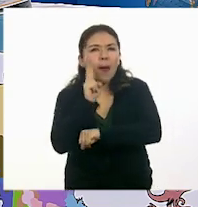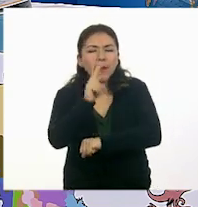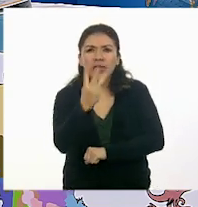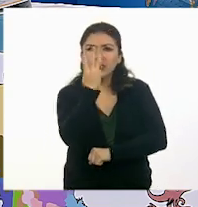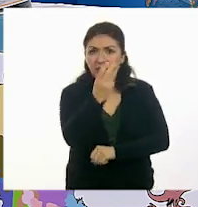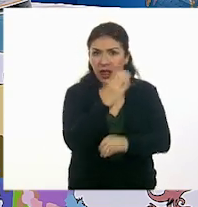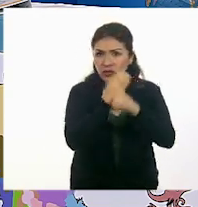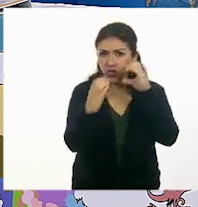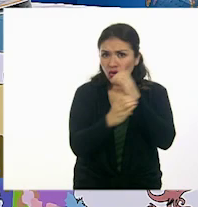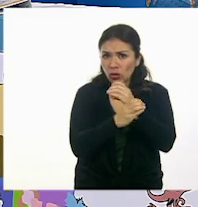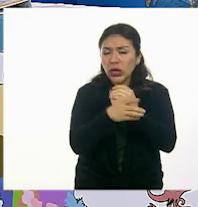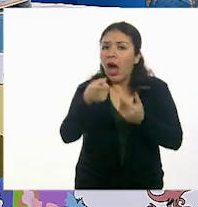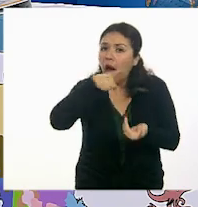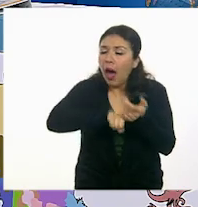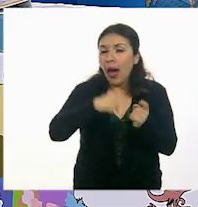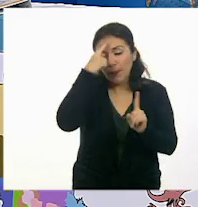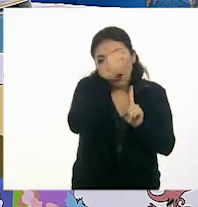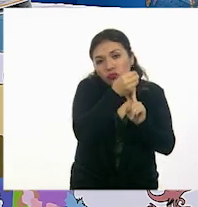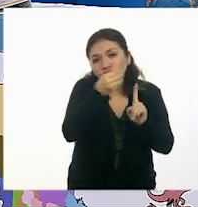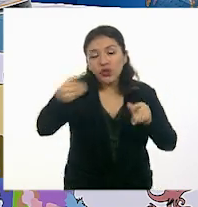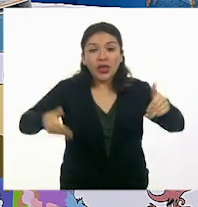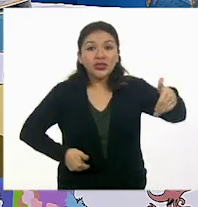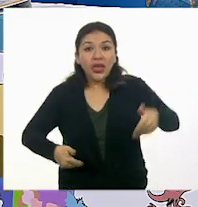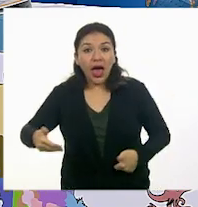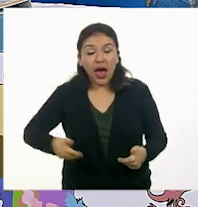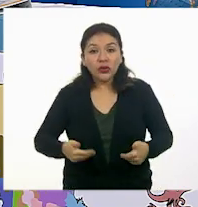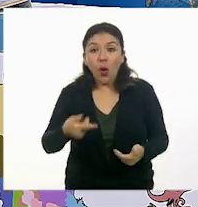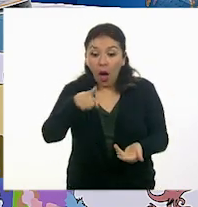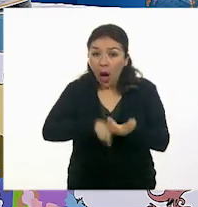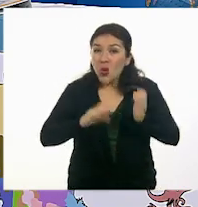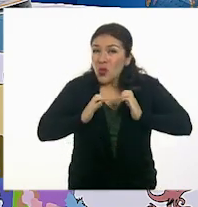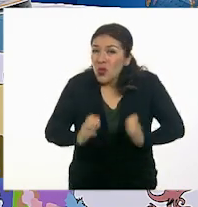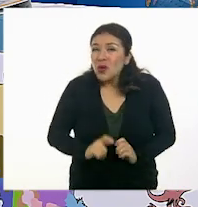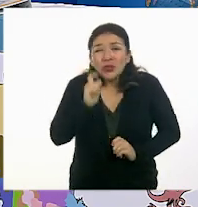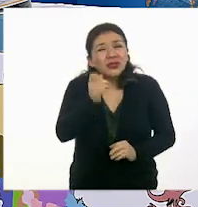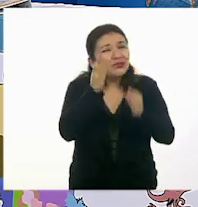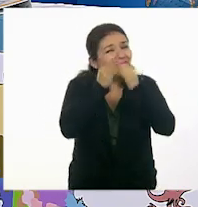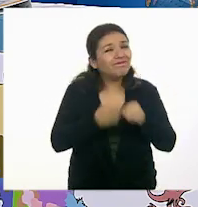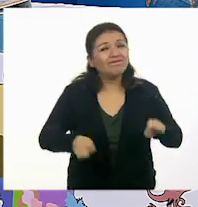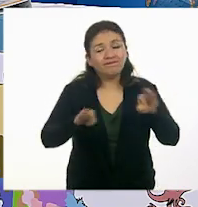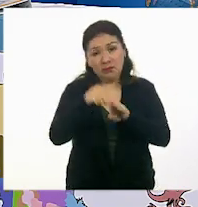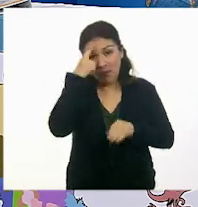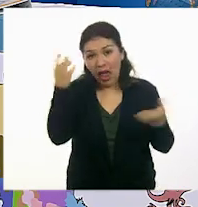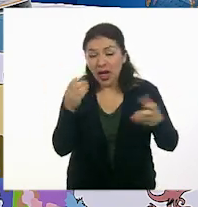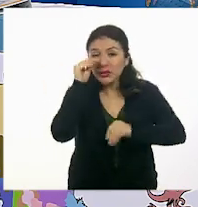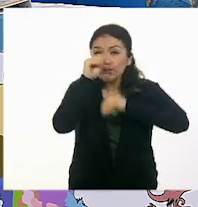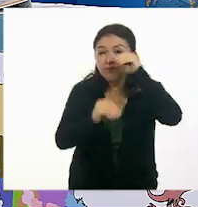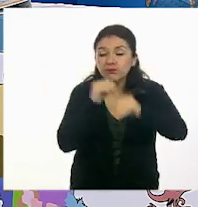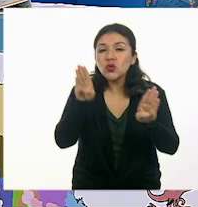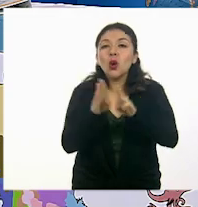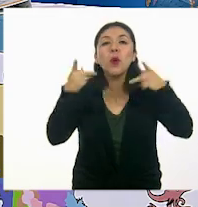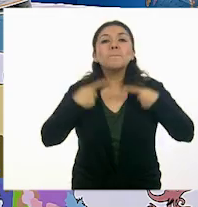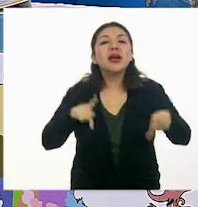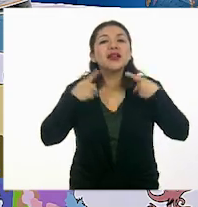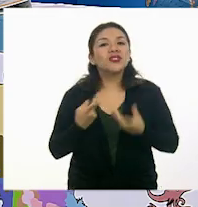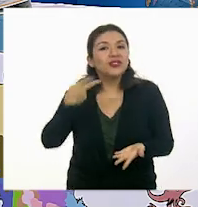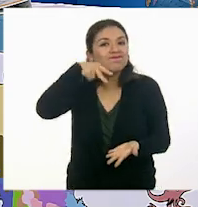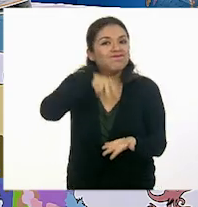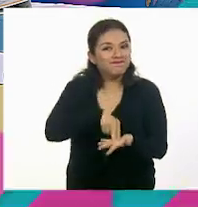nociones atraviesan todo el fenómeno teatral y cómo es que el cuerpo es fundamental en el proceso de construcción de un personaje.